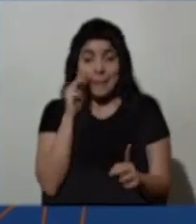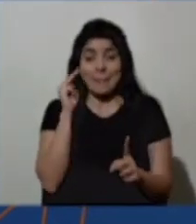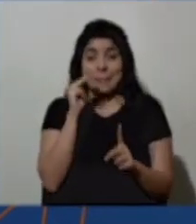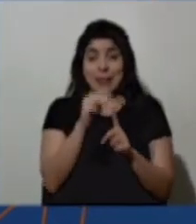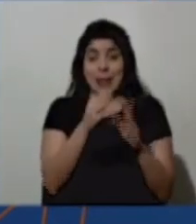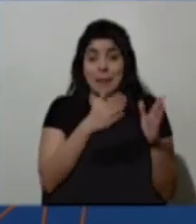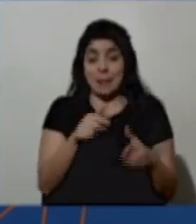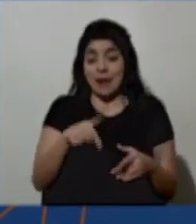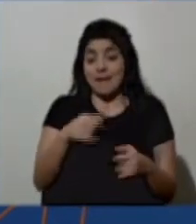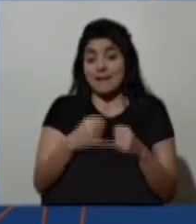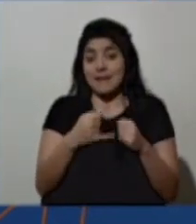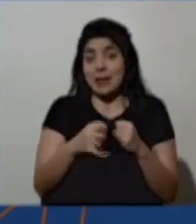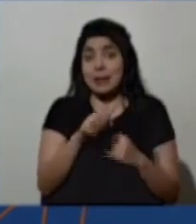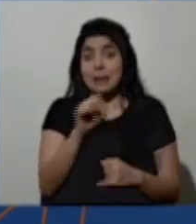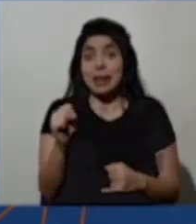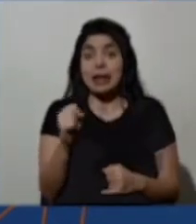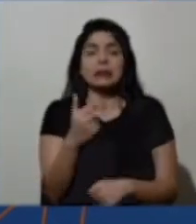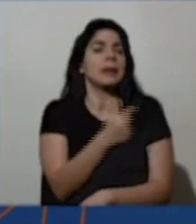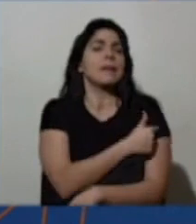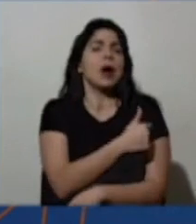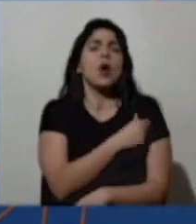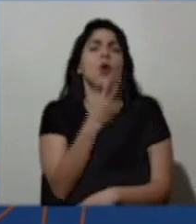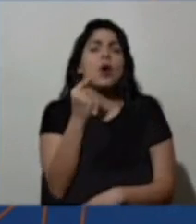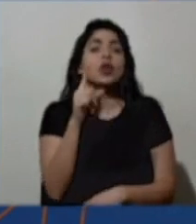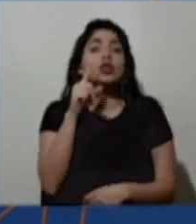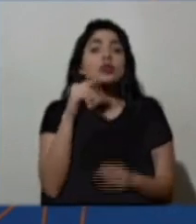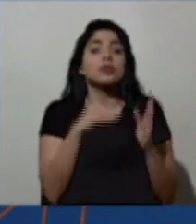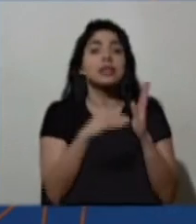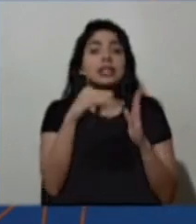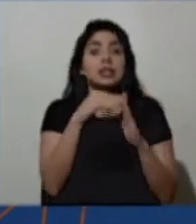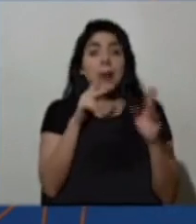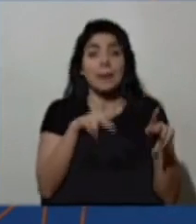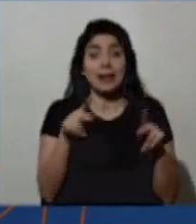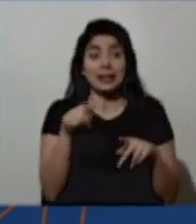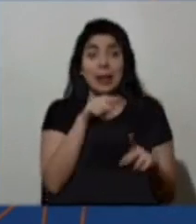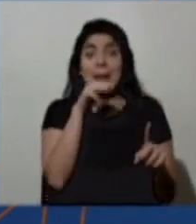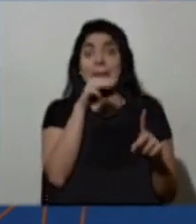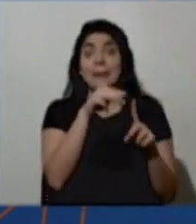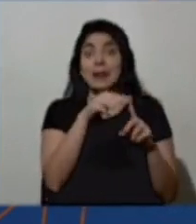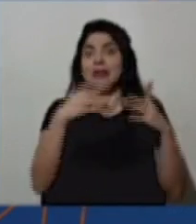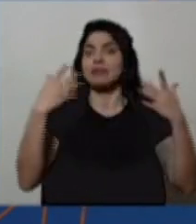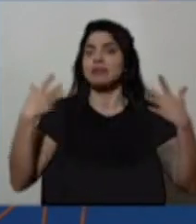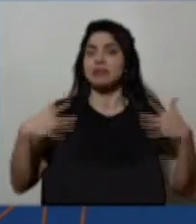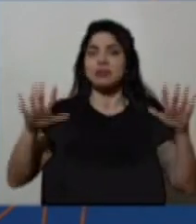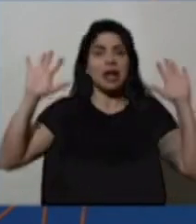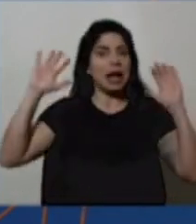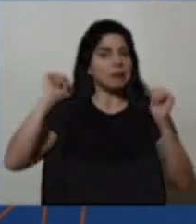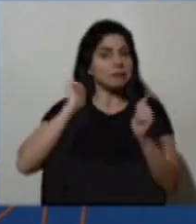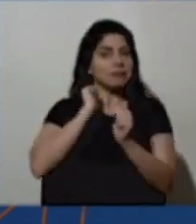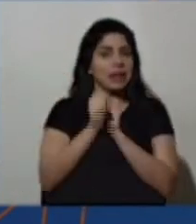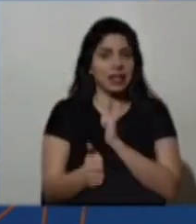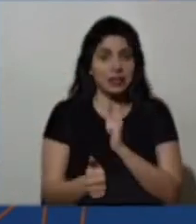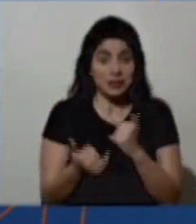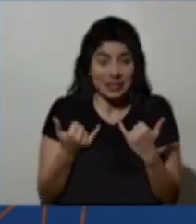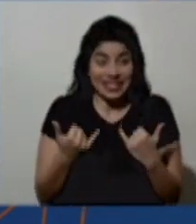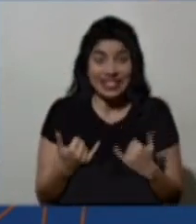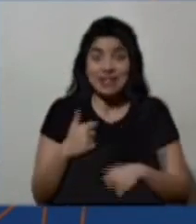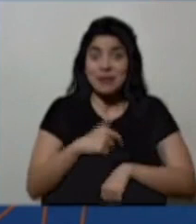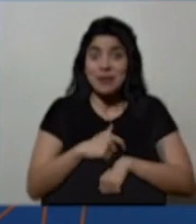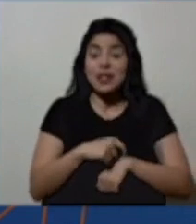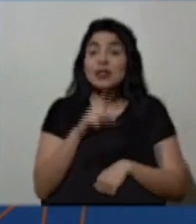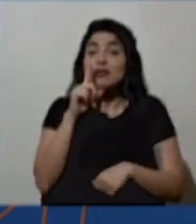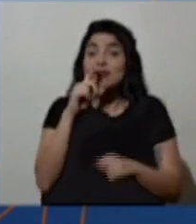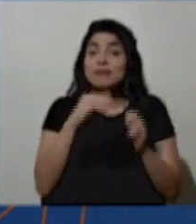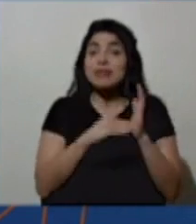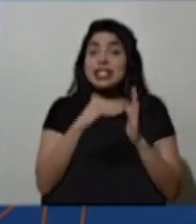de que alcanzara a vacunar un millón de personas. Esta meta ya se logró sobrepasar. Estamos en un millón